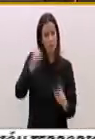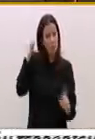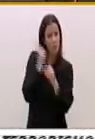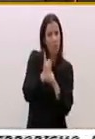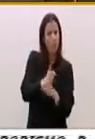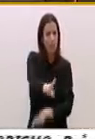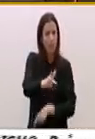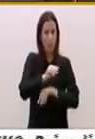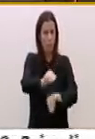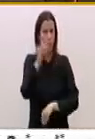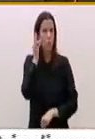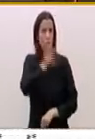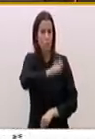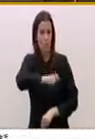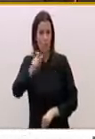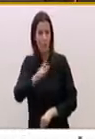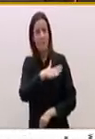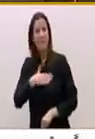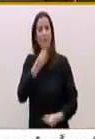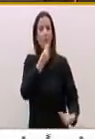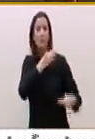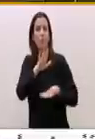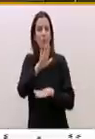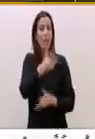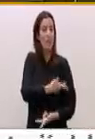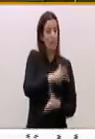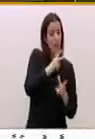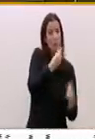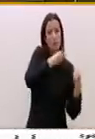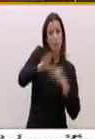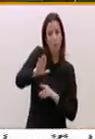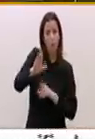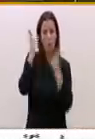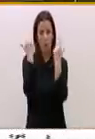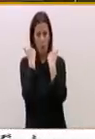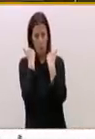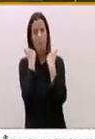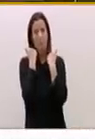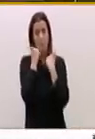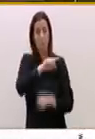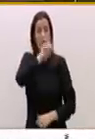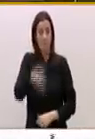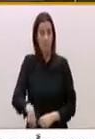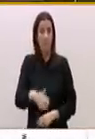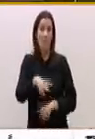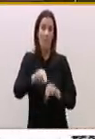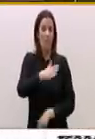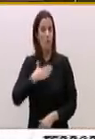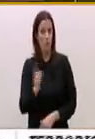mujeres y pretende sustituir libertad por opresión. Vaya también por delante, no queremos finalizar nuestra